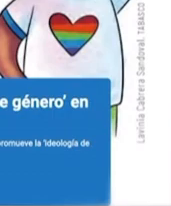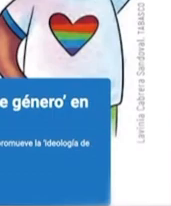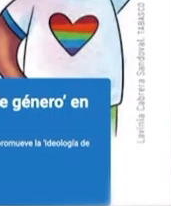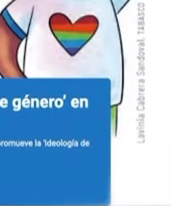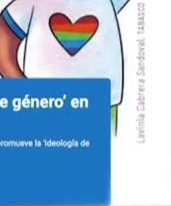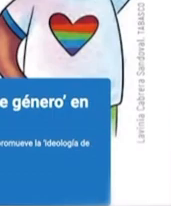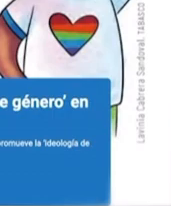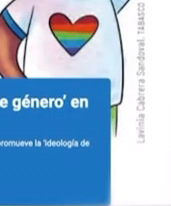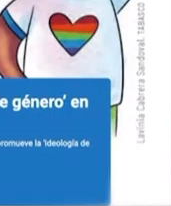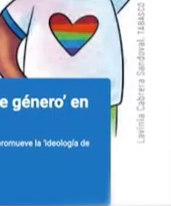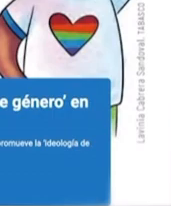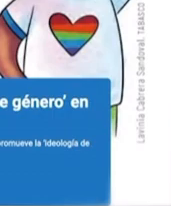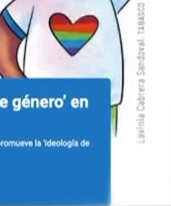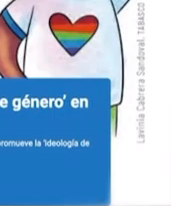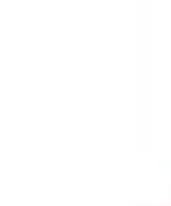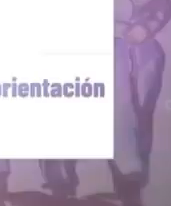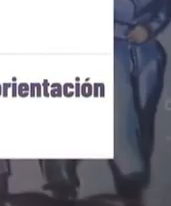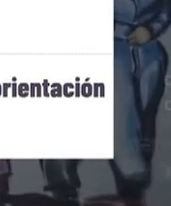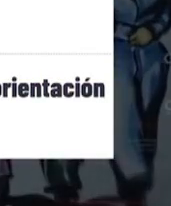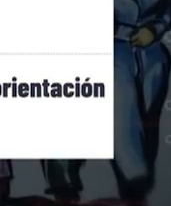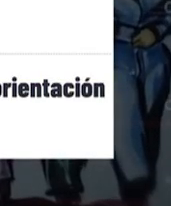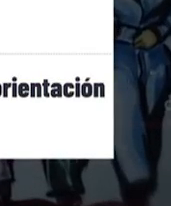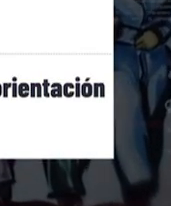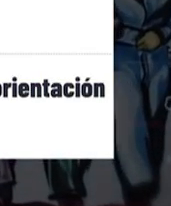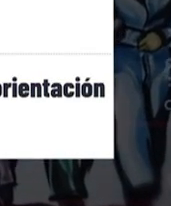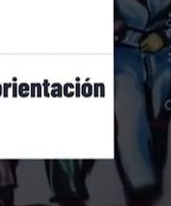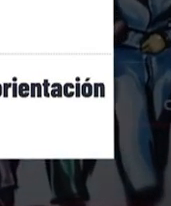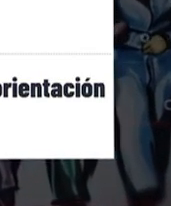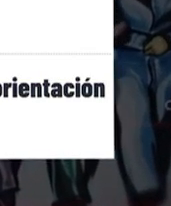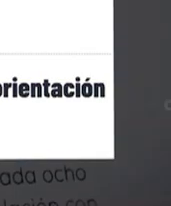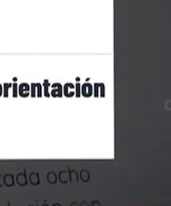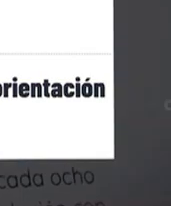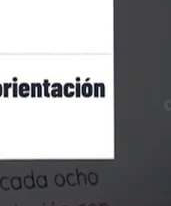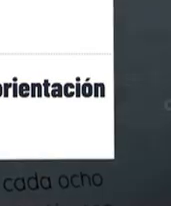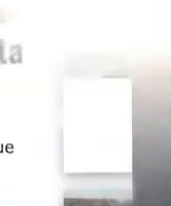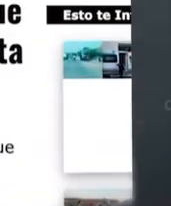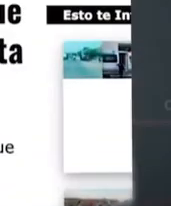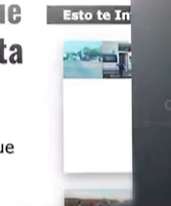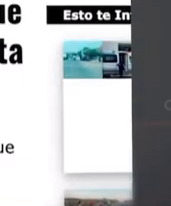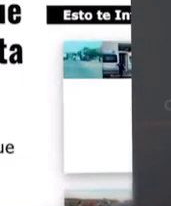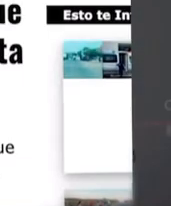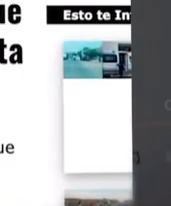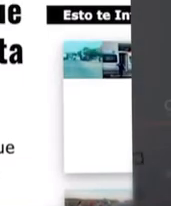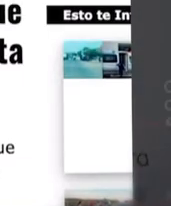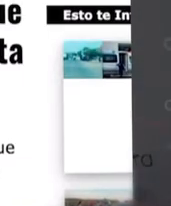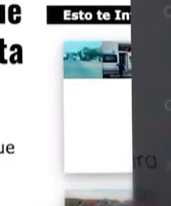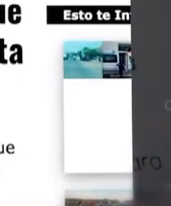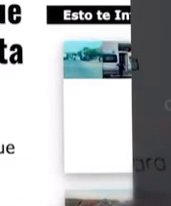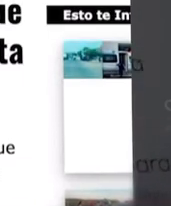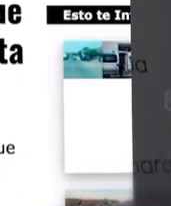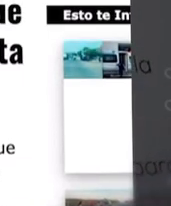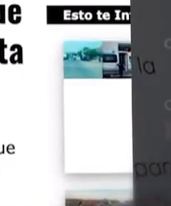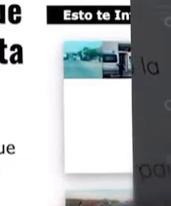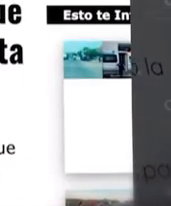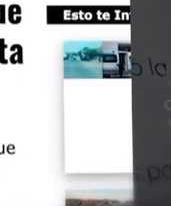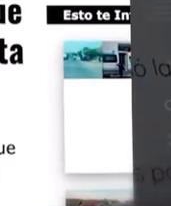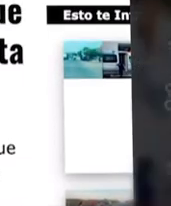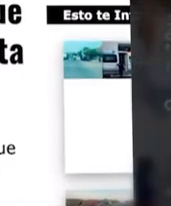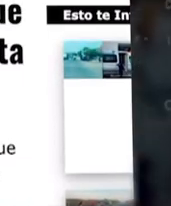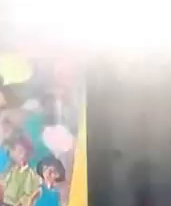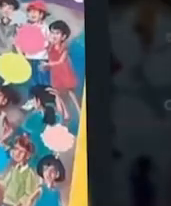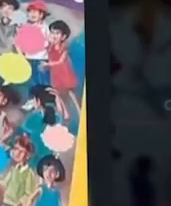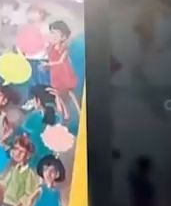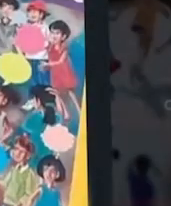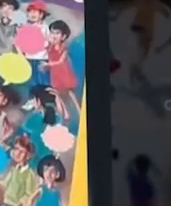una ideología a los niños. En medios de comunicación y redes sociales, comentaristas y políticos aseguraron